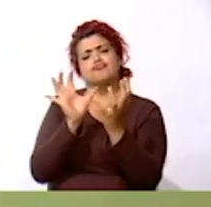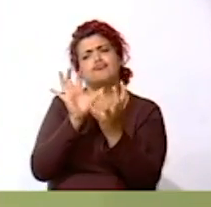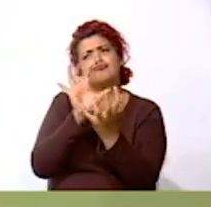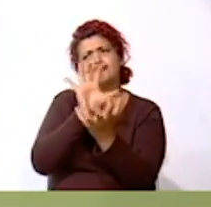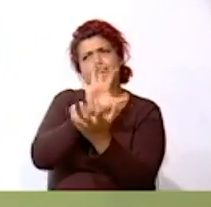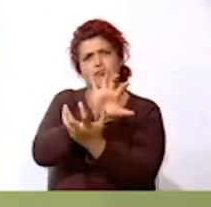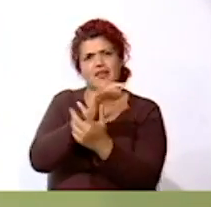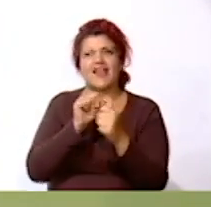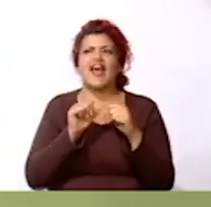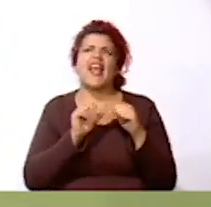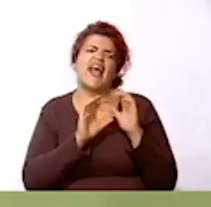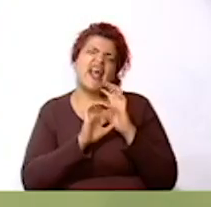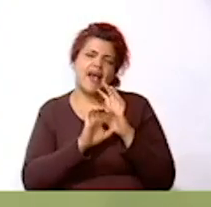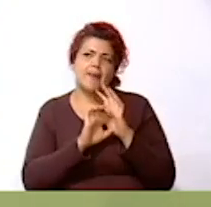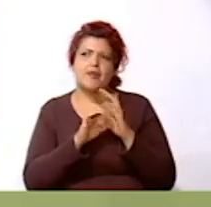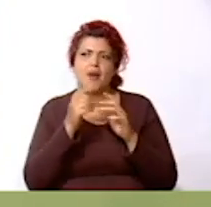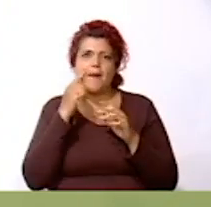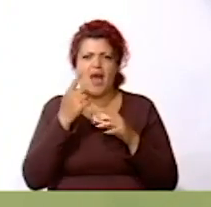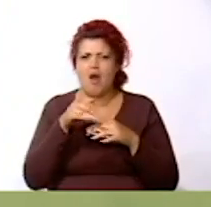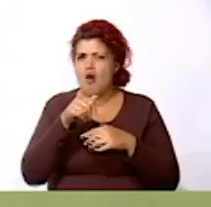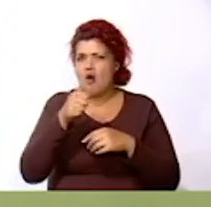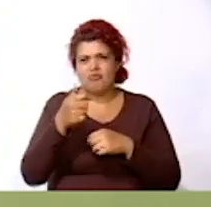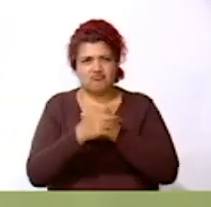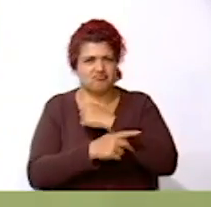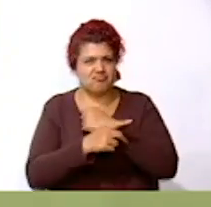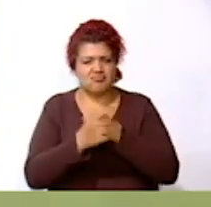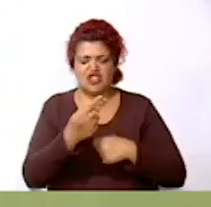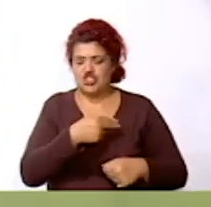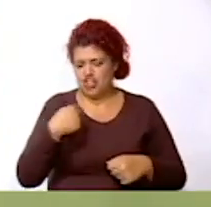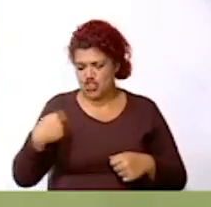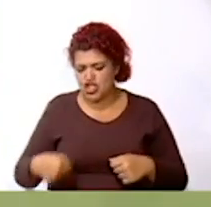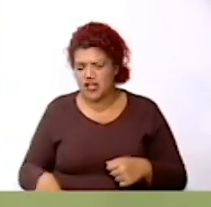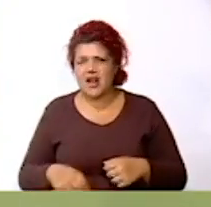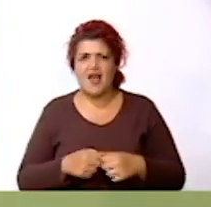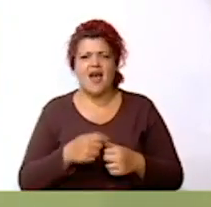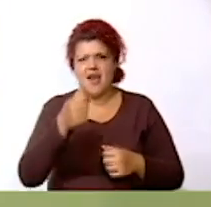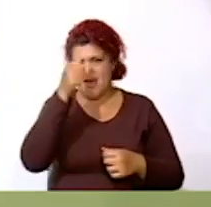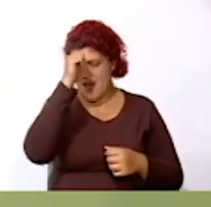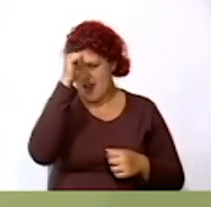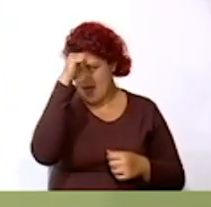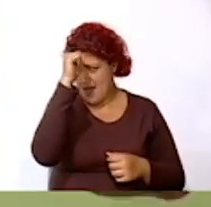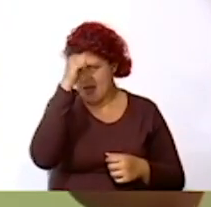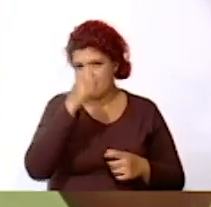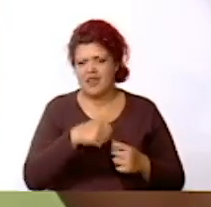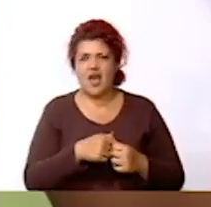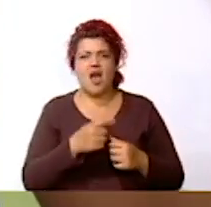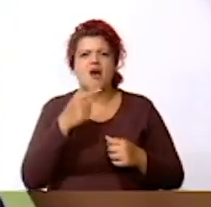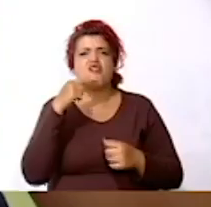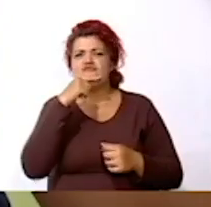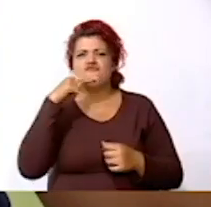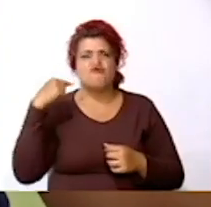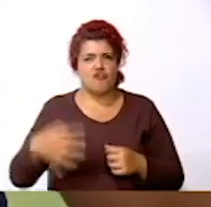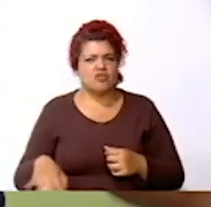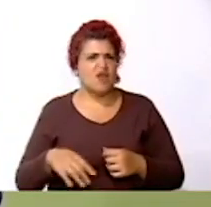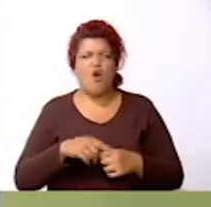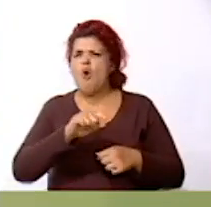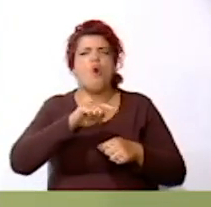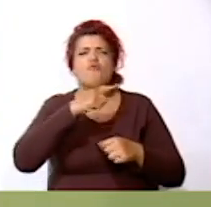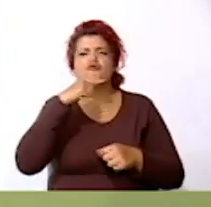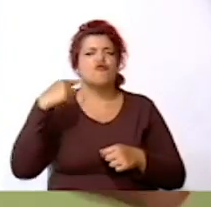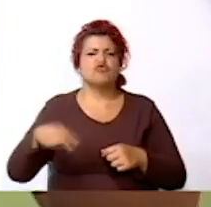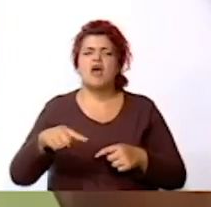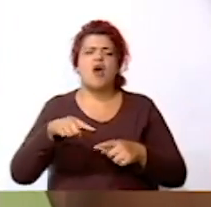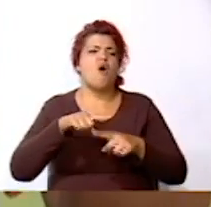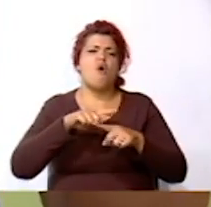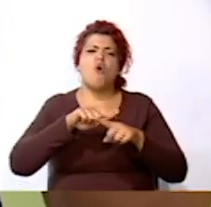ejemplo En Mongolia En China En la India En Rusia O en algunas partes De